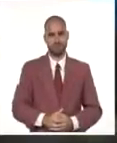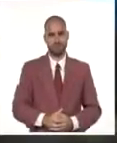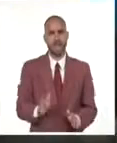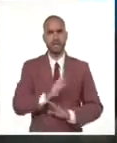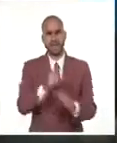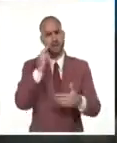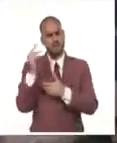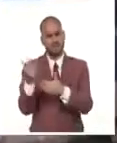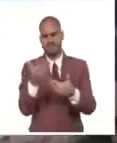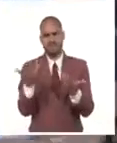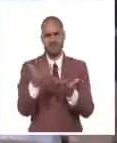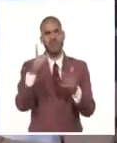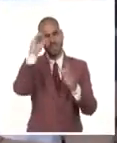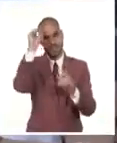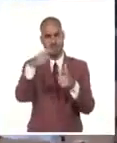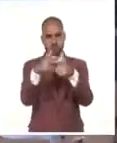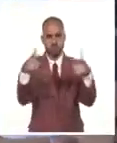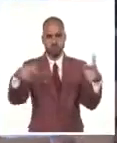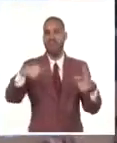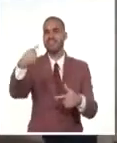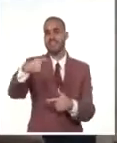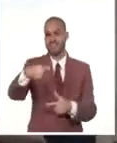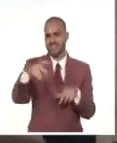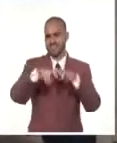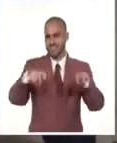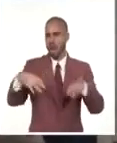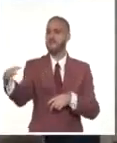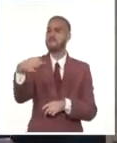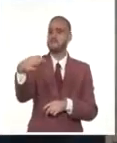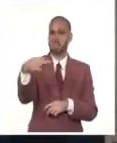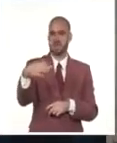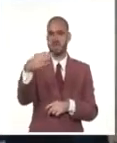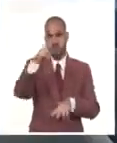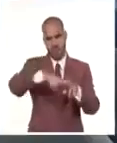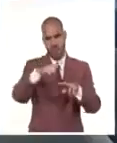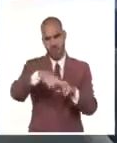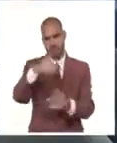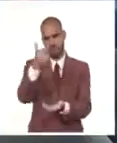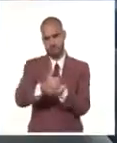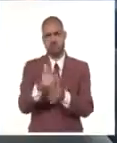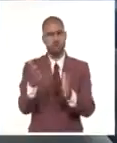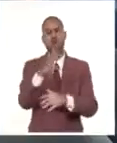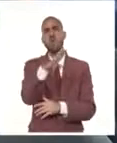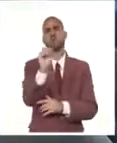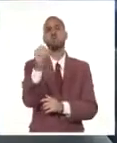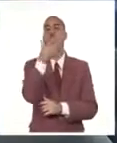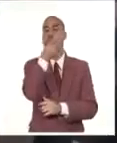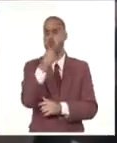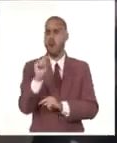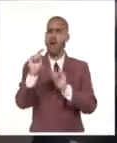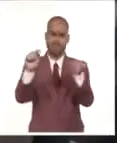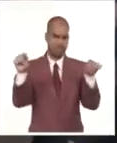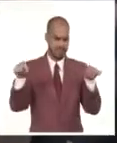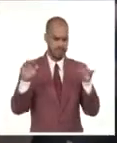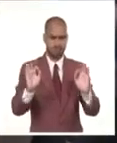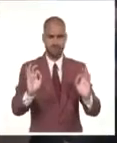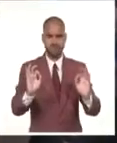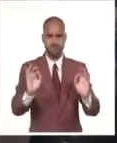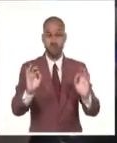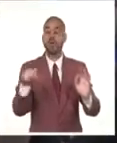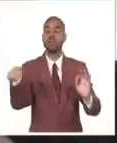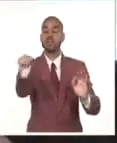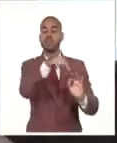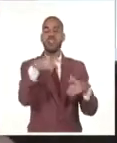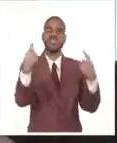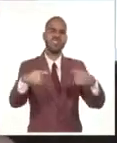extiende a las salas y secciones de los tribunales municipales de la capital, donde laboran más de 400 jóvenes y cada uno de ellos tiene la misión de